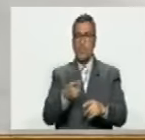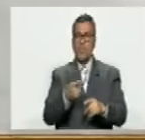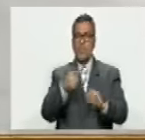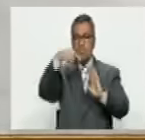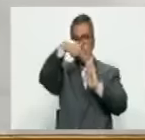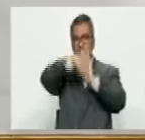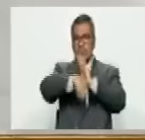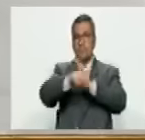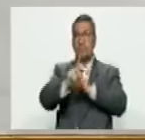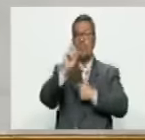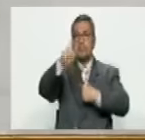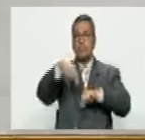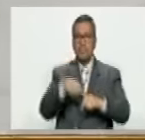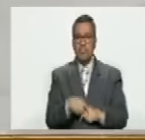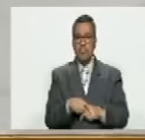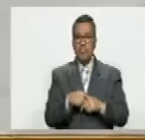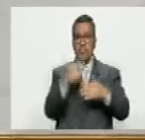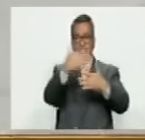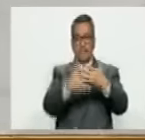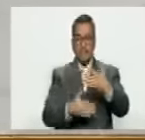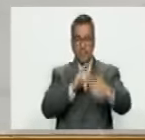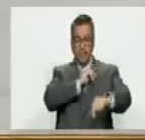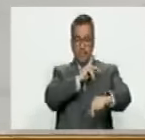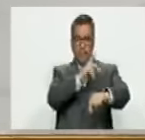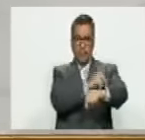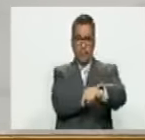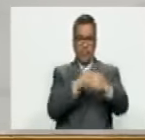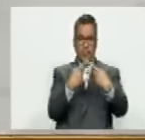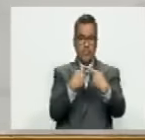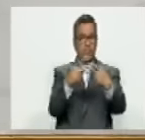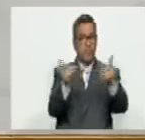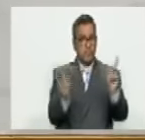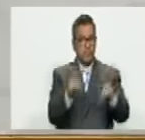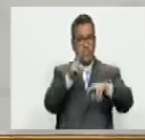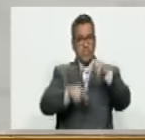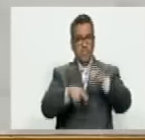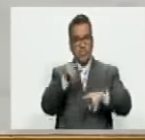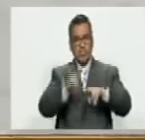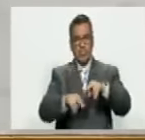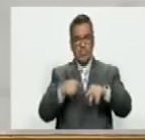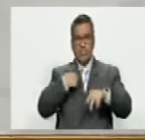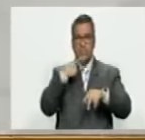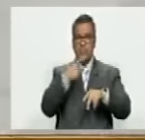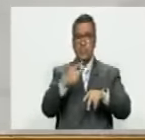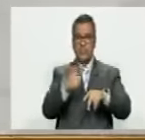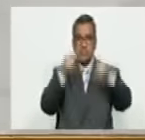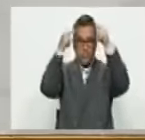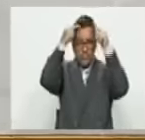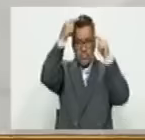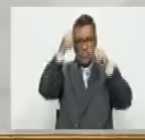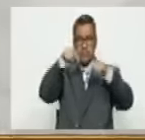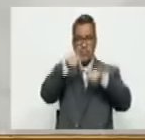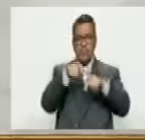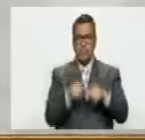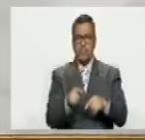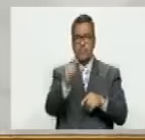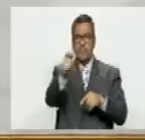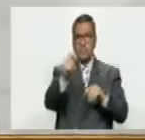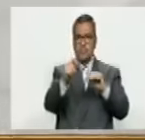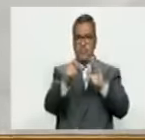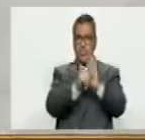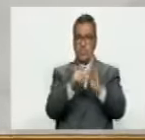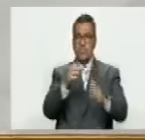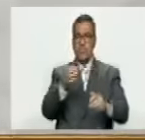profundizar también en la agenda del poder popular, de la construcción de lo que denominó el comandante Chávez, en este libro